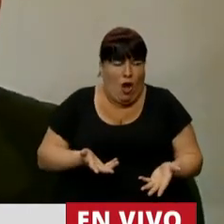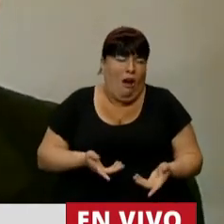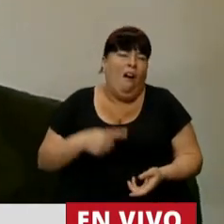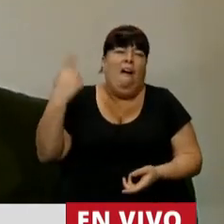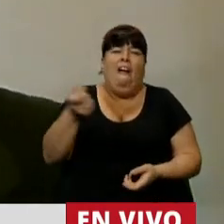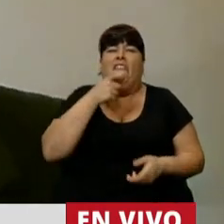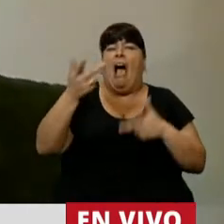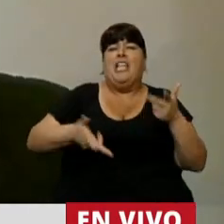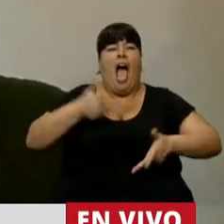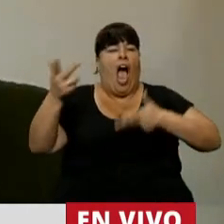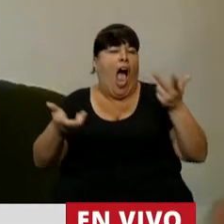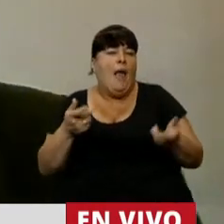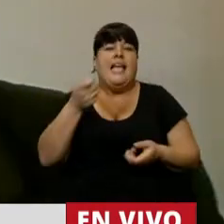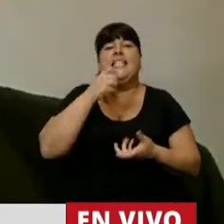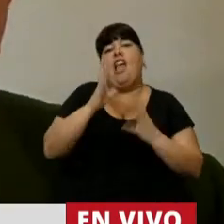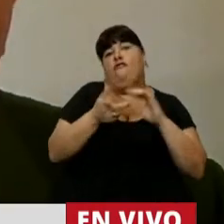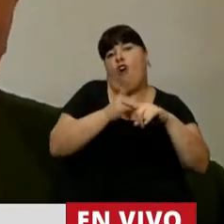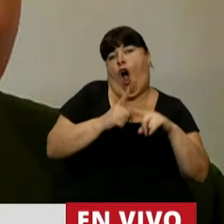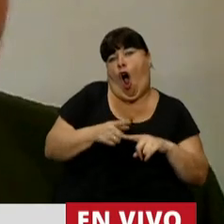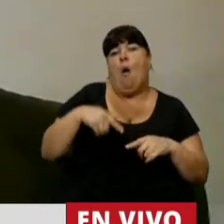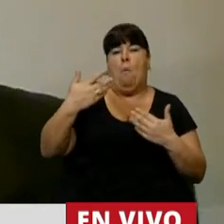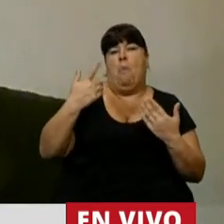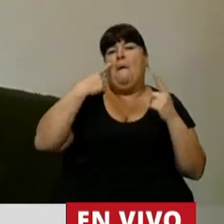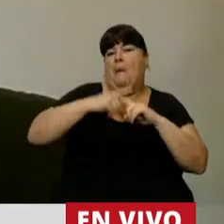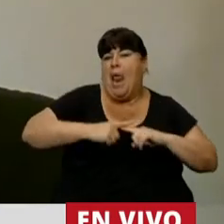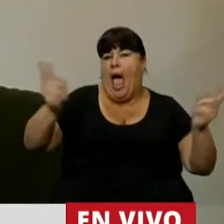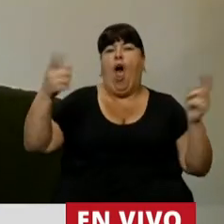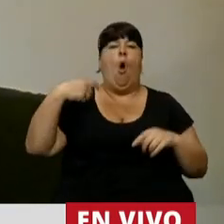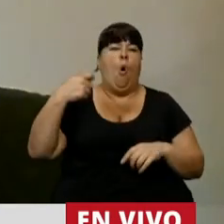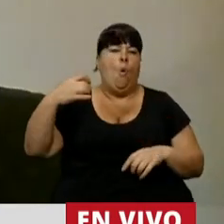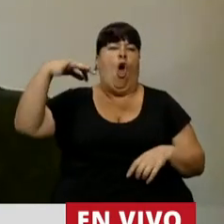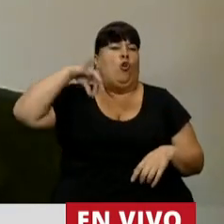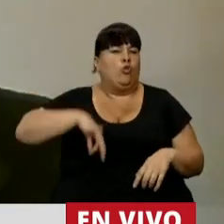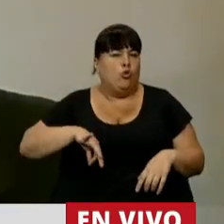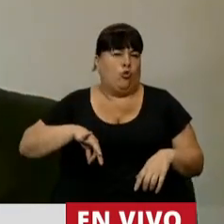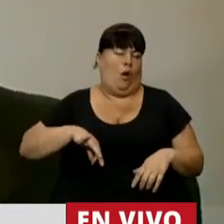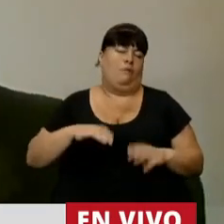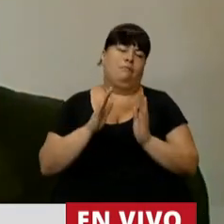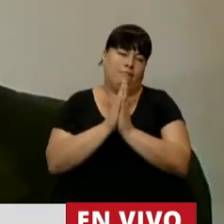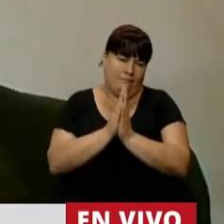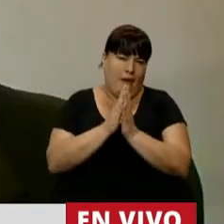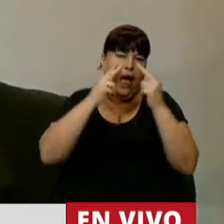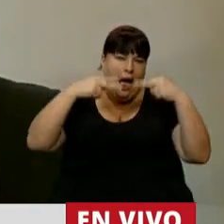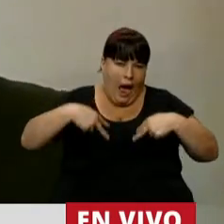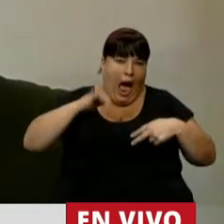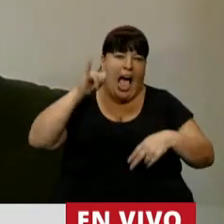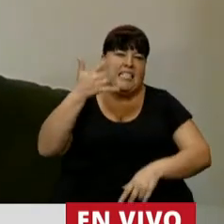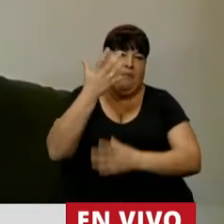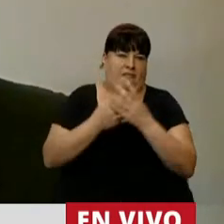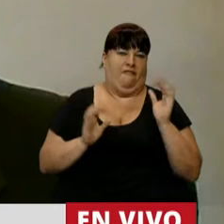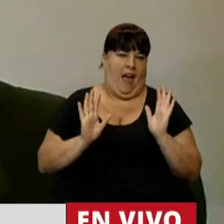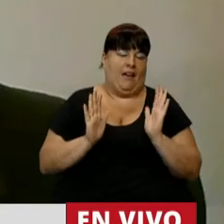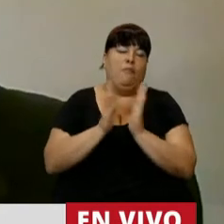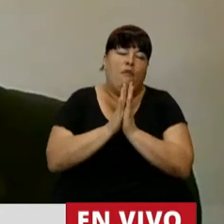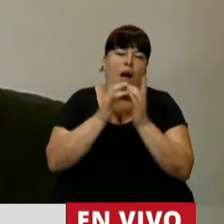mucha facilidad decimos si hacemos esto la volveremos sustentable los jubilados van a ganar por favor autocrítica y por favor